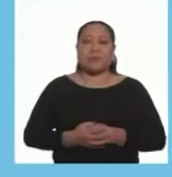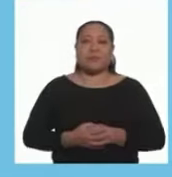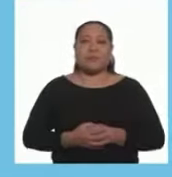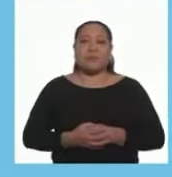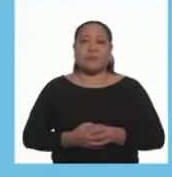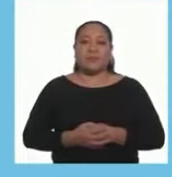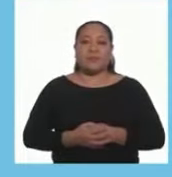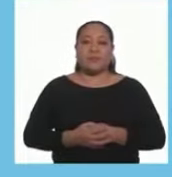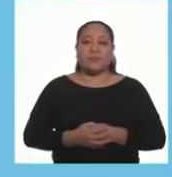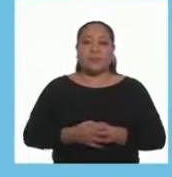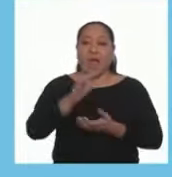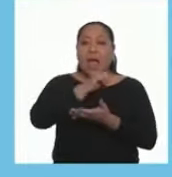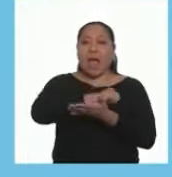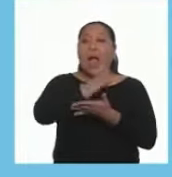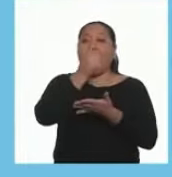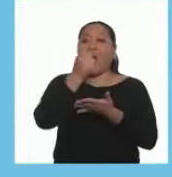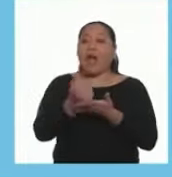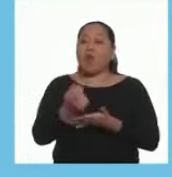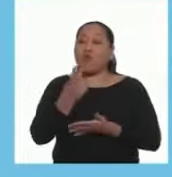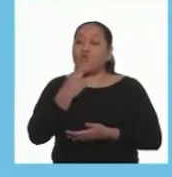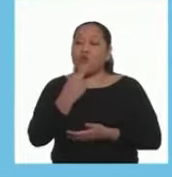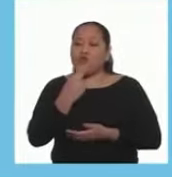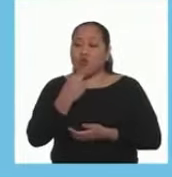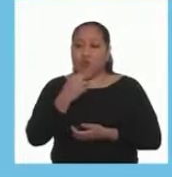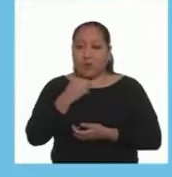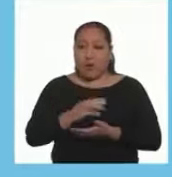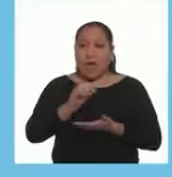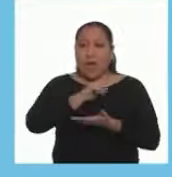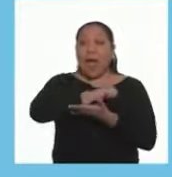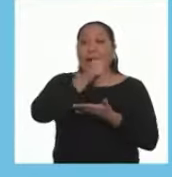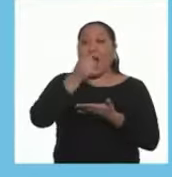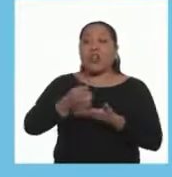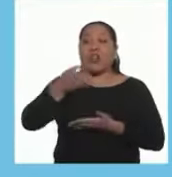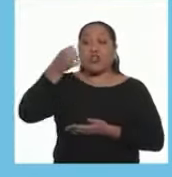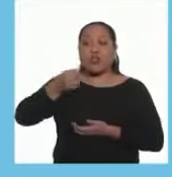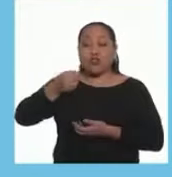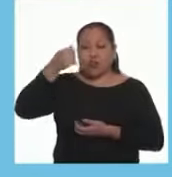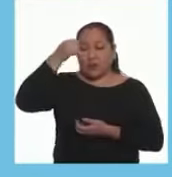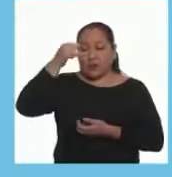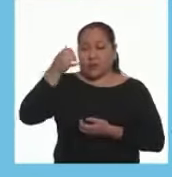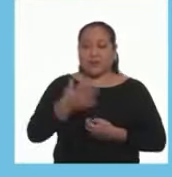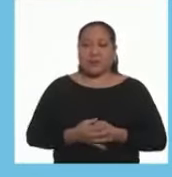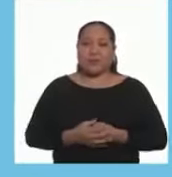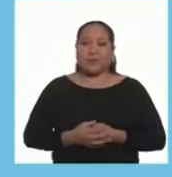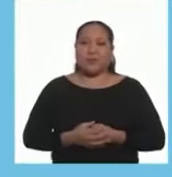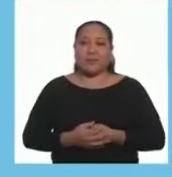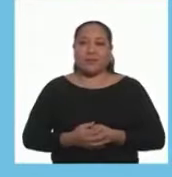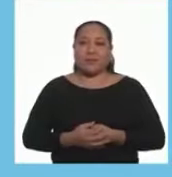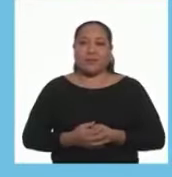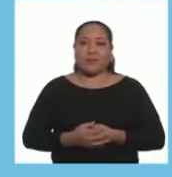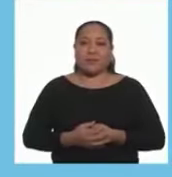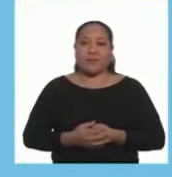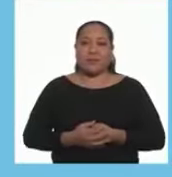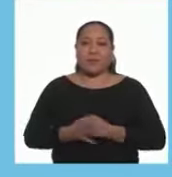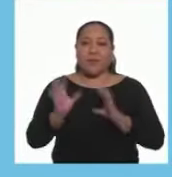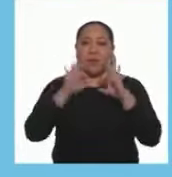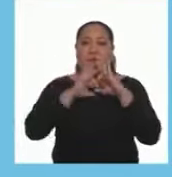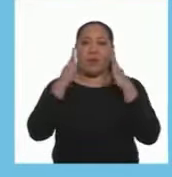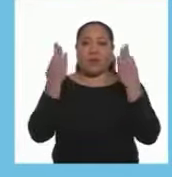Preparar Arroz con leche Arroz con leche